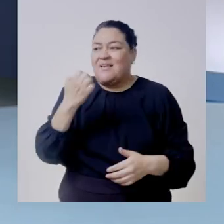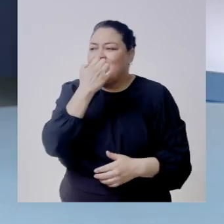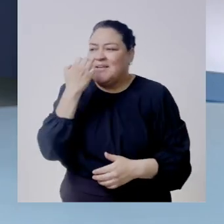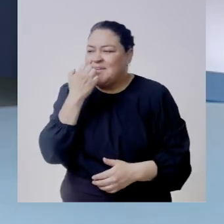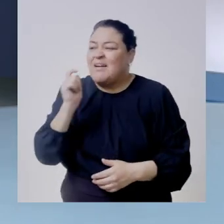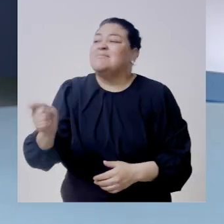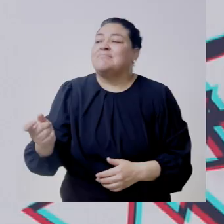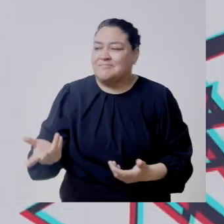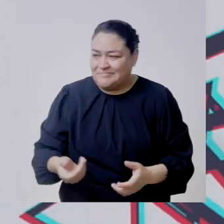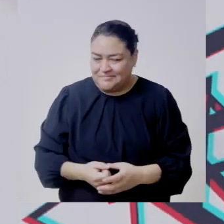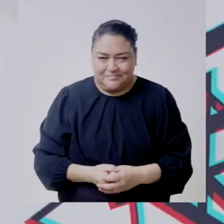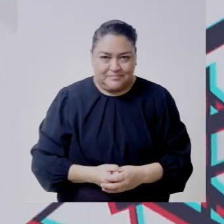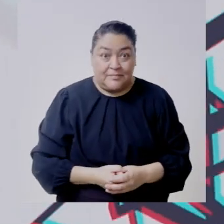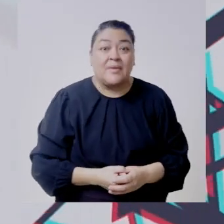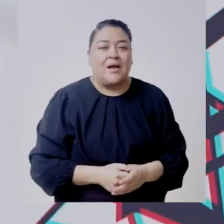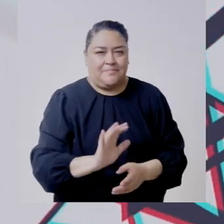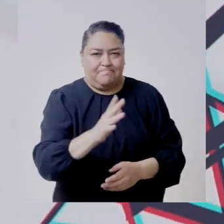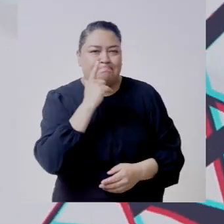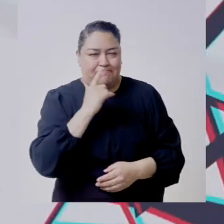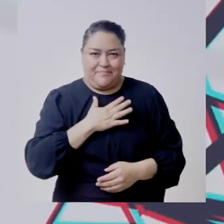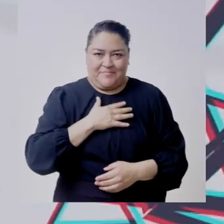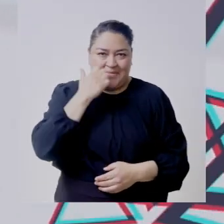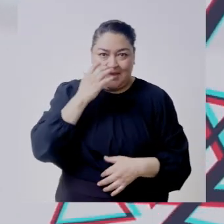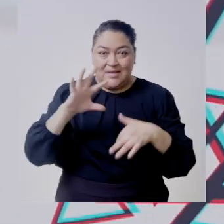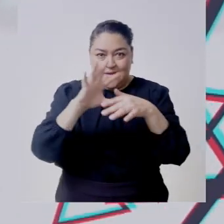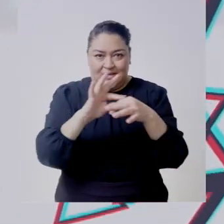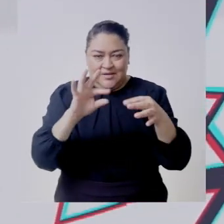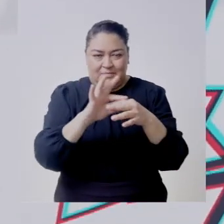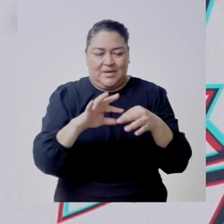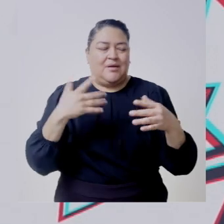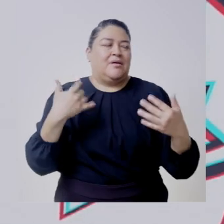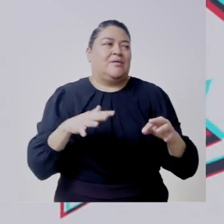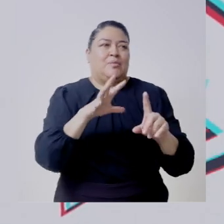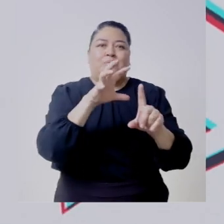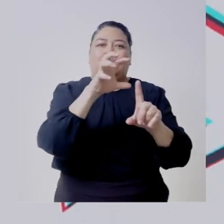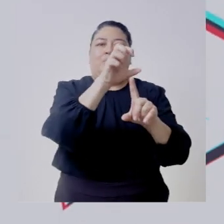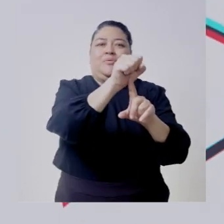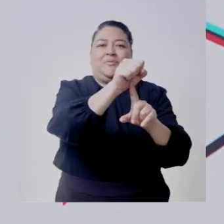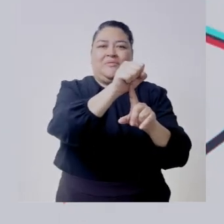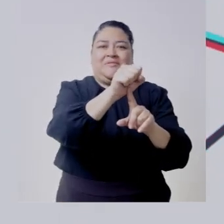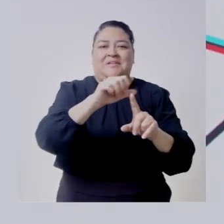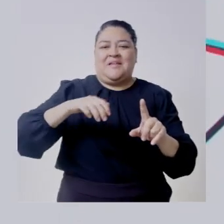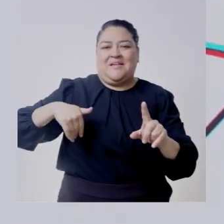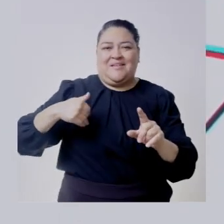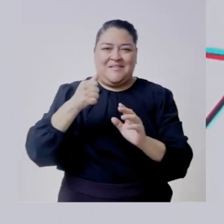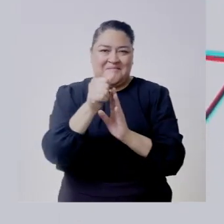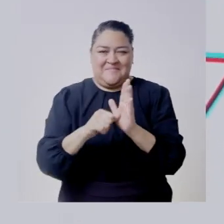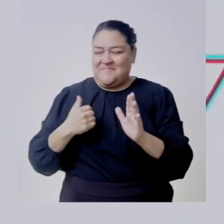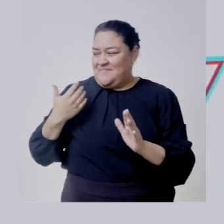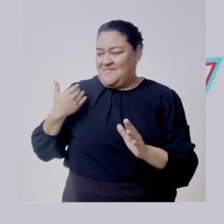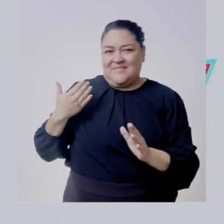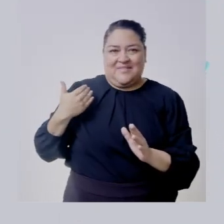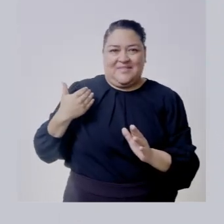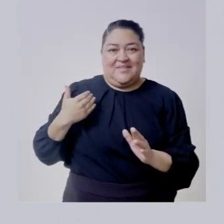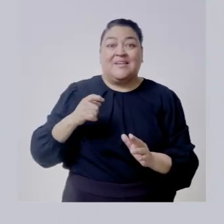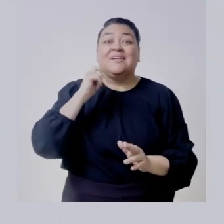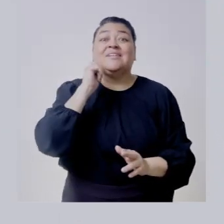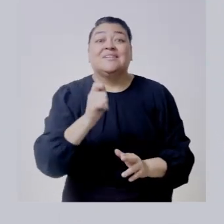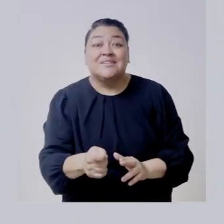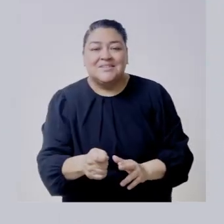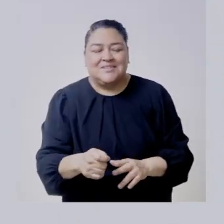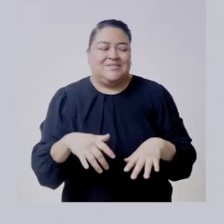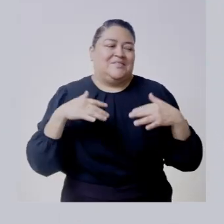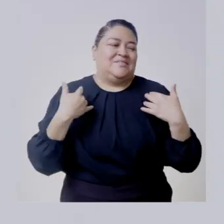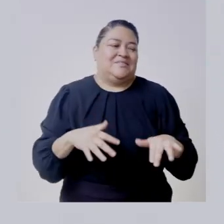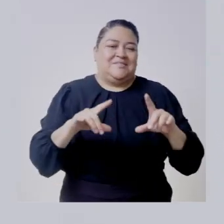electoral que nos dices mira quiero empezar con un gran logro que acabamos de tener el mes pasado celebramos